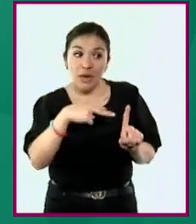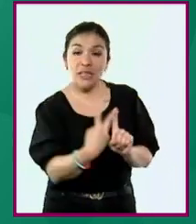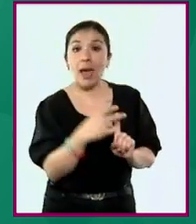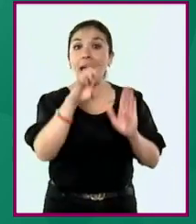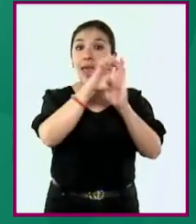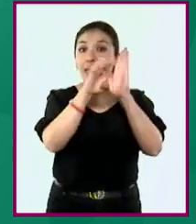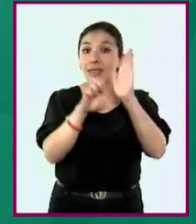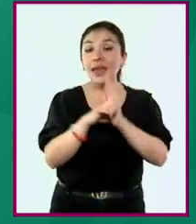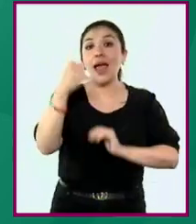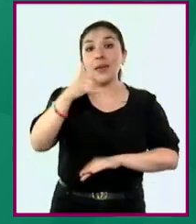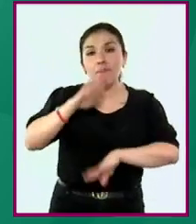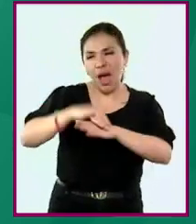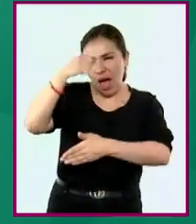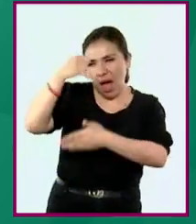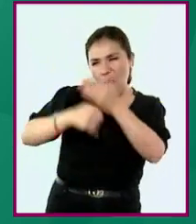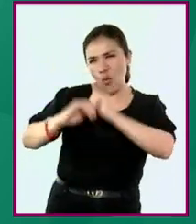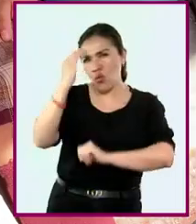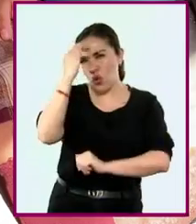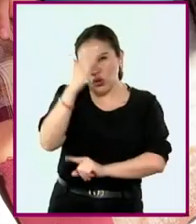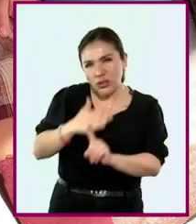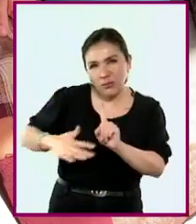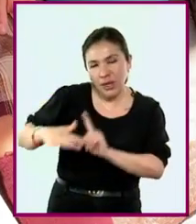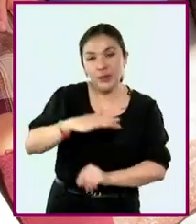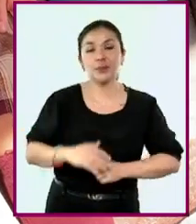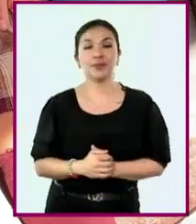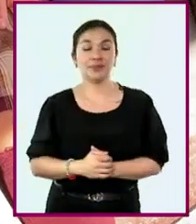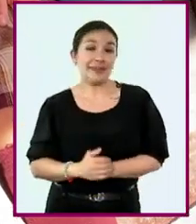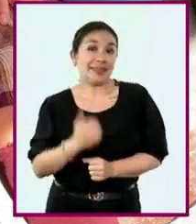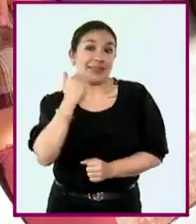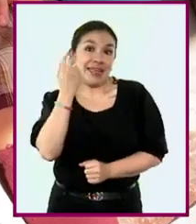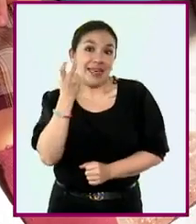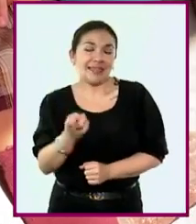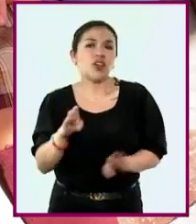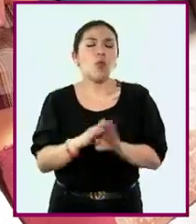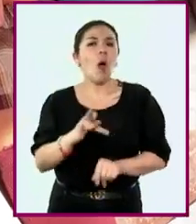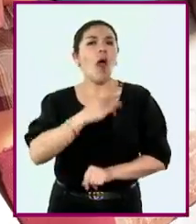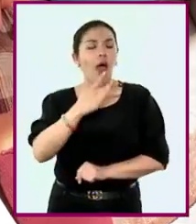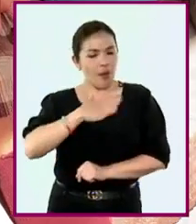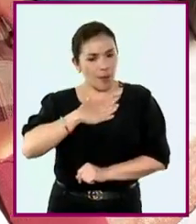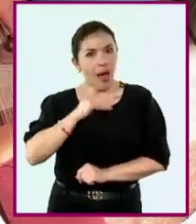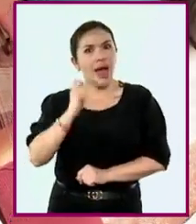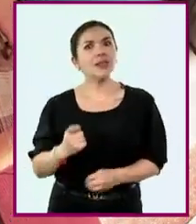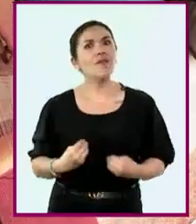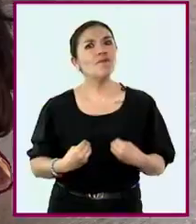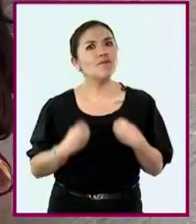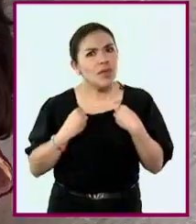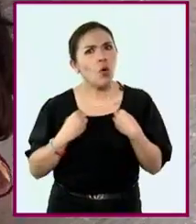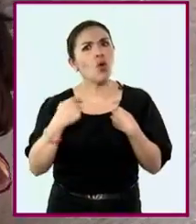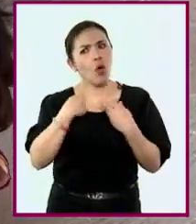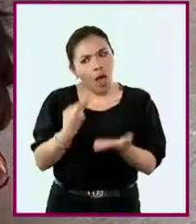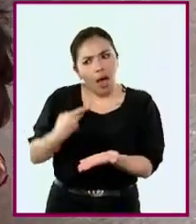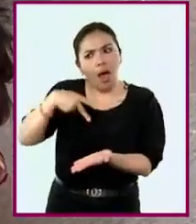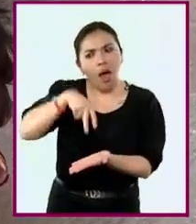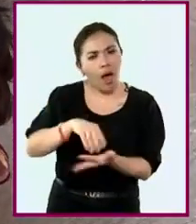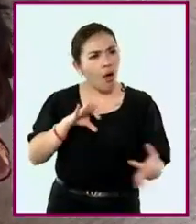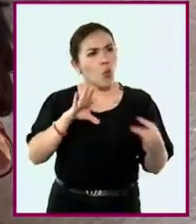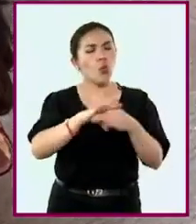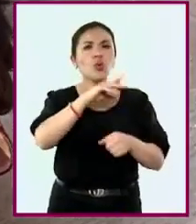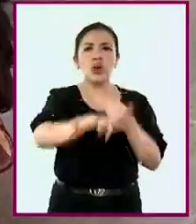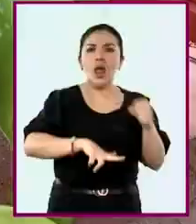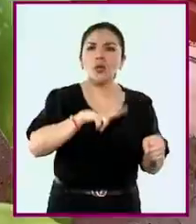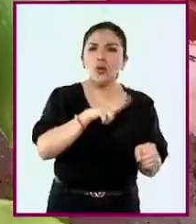ética y de conocimiento del medio. Se espera que se reconozcan como seres vivos que son parte de la